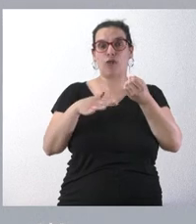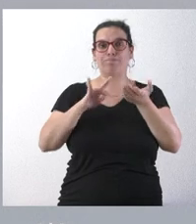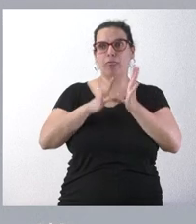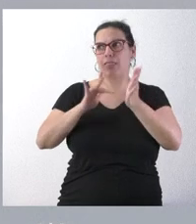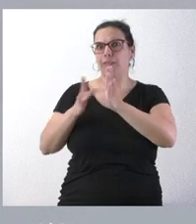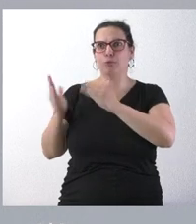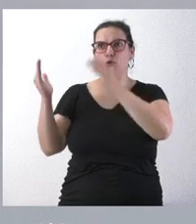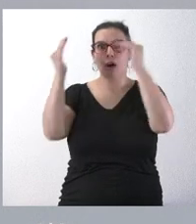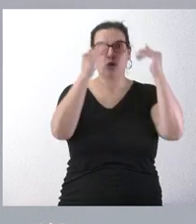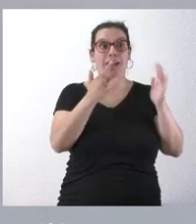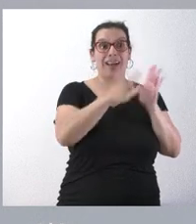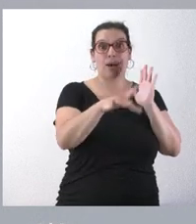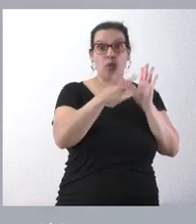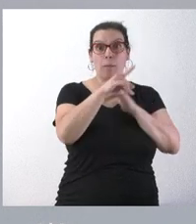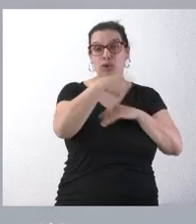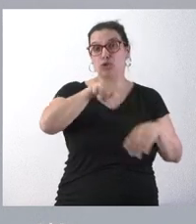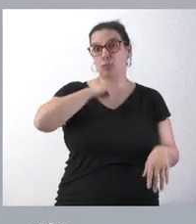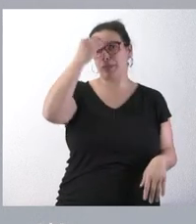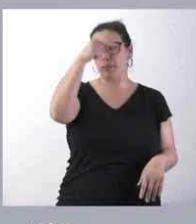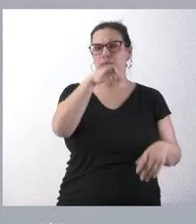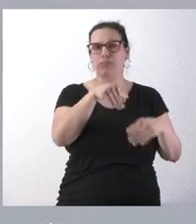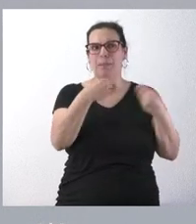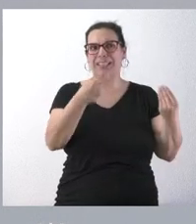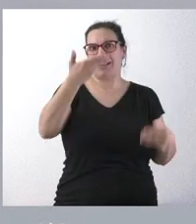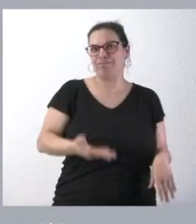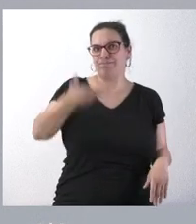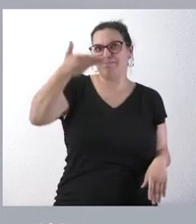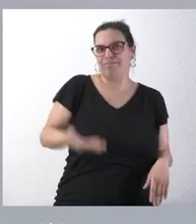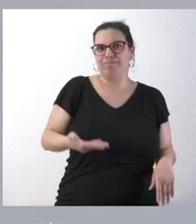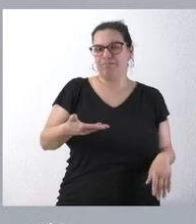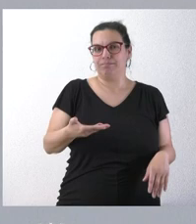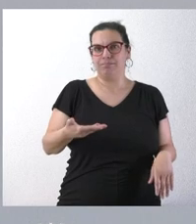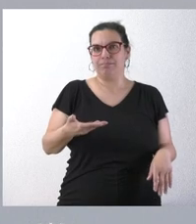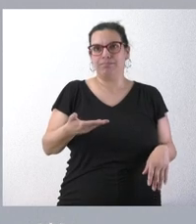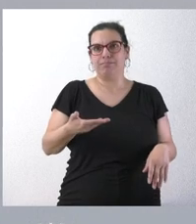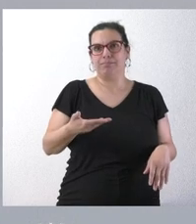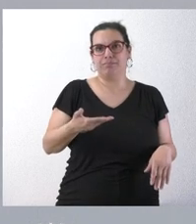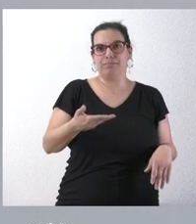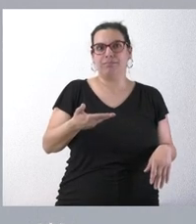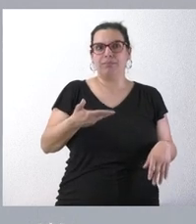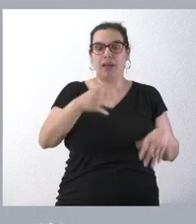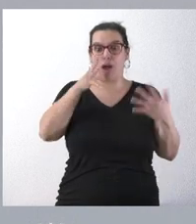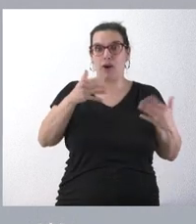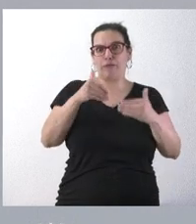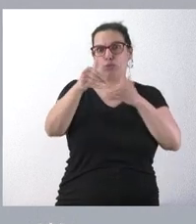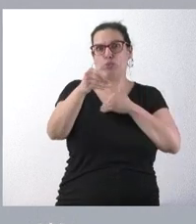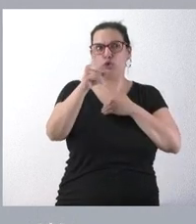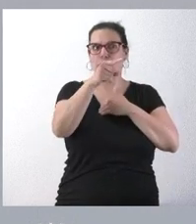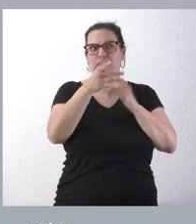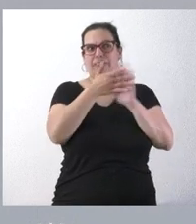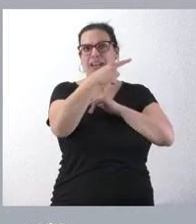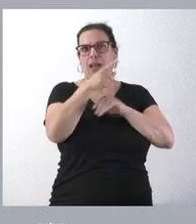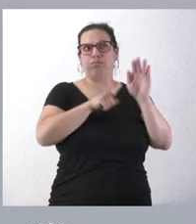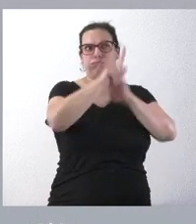convertido, creemos nosotros, en un elemento fundamental en materias del momento presente y del futuro, por su